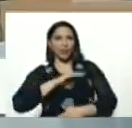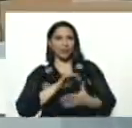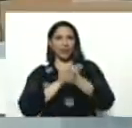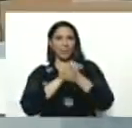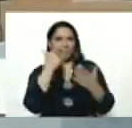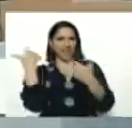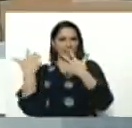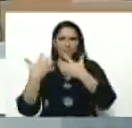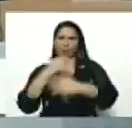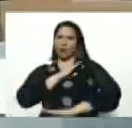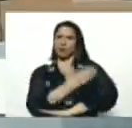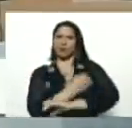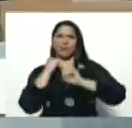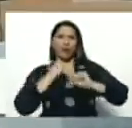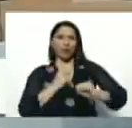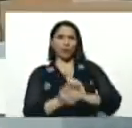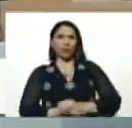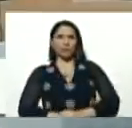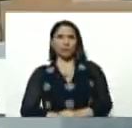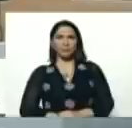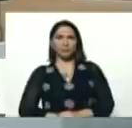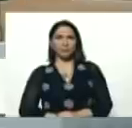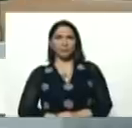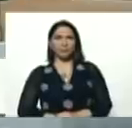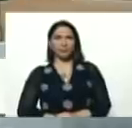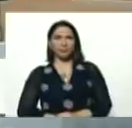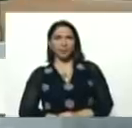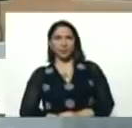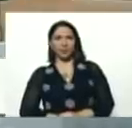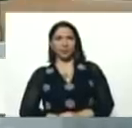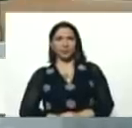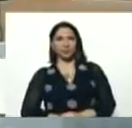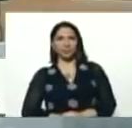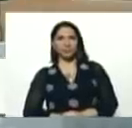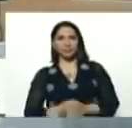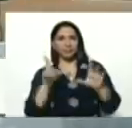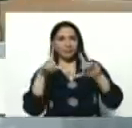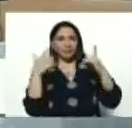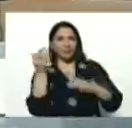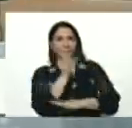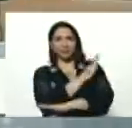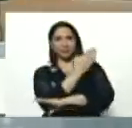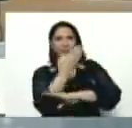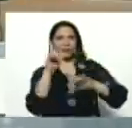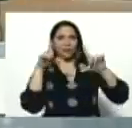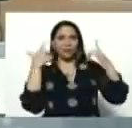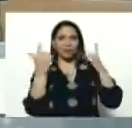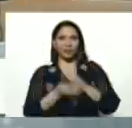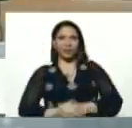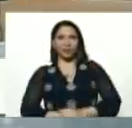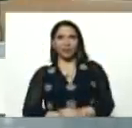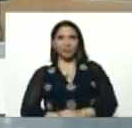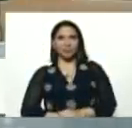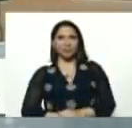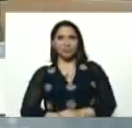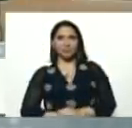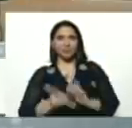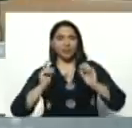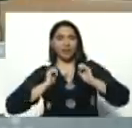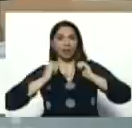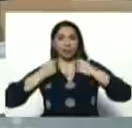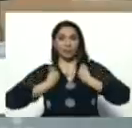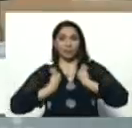guerrera, trabajadora, incansable, de la Guaira, de los tiburones de la Guaira, Aristóbulo